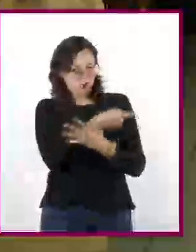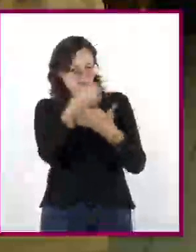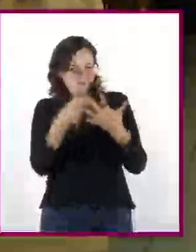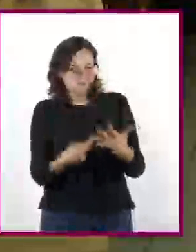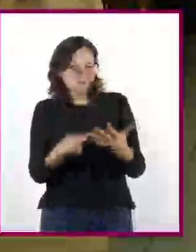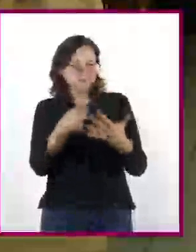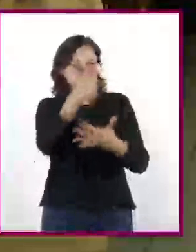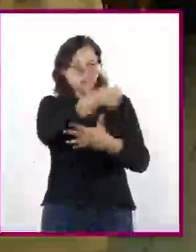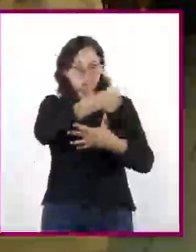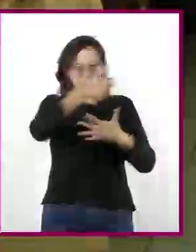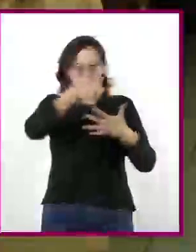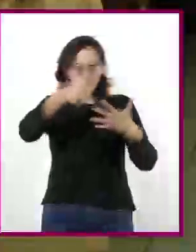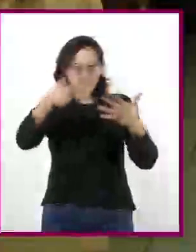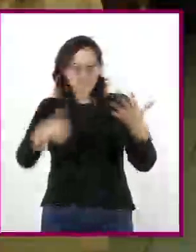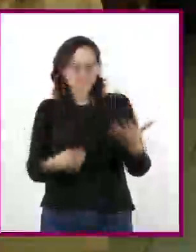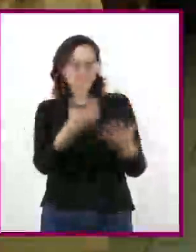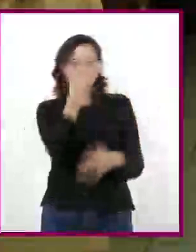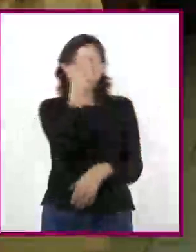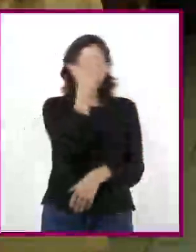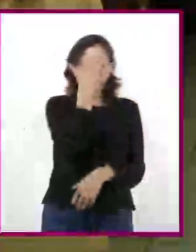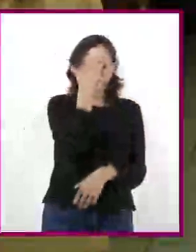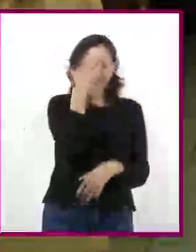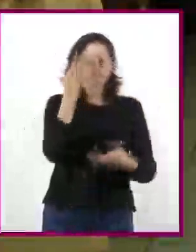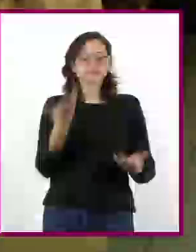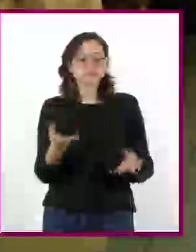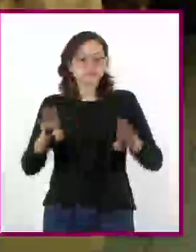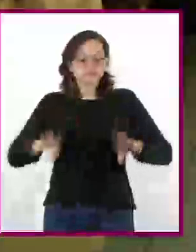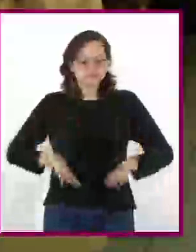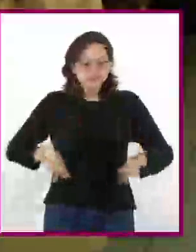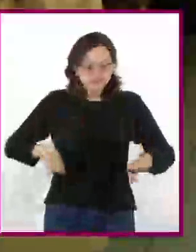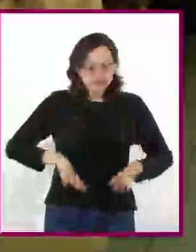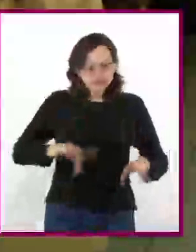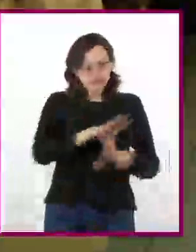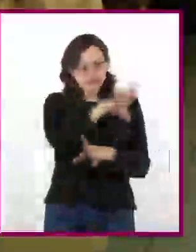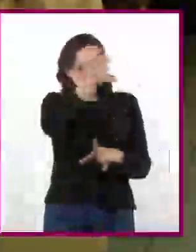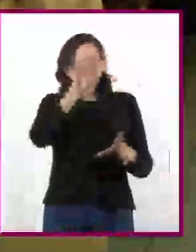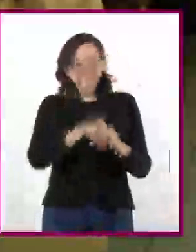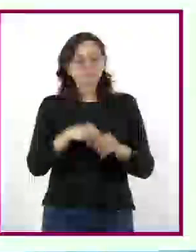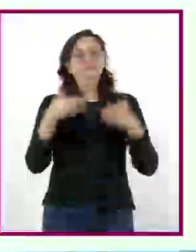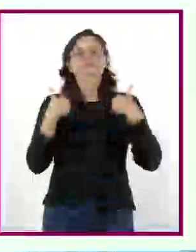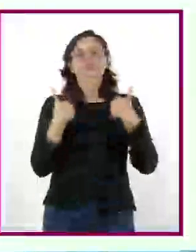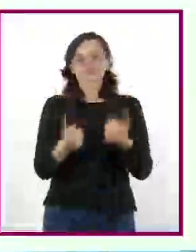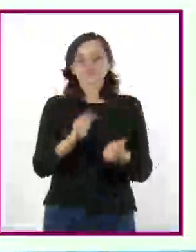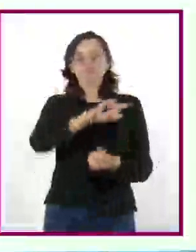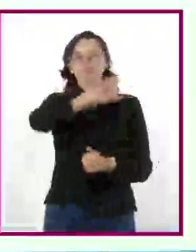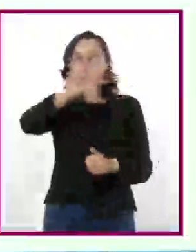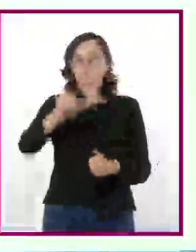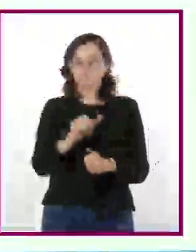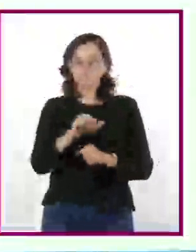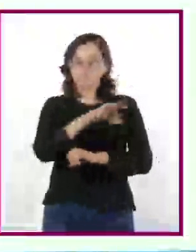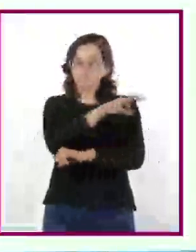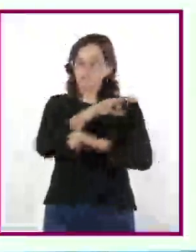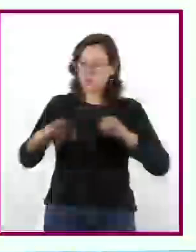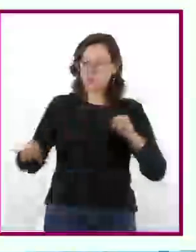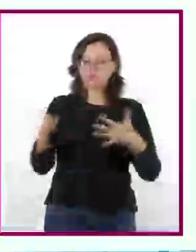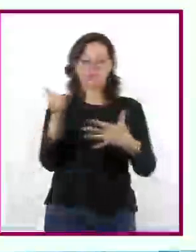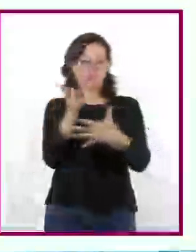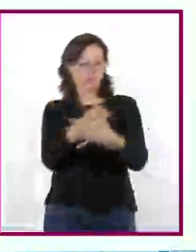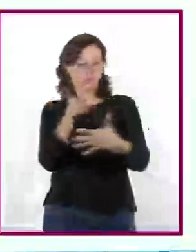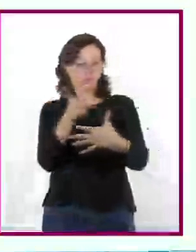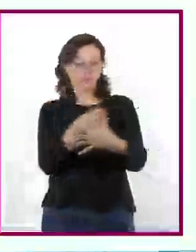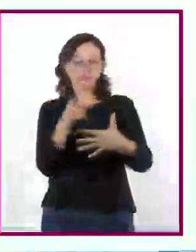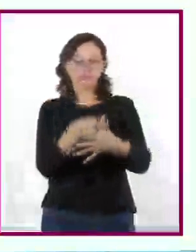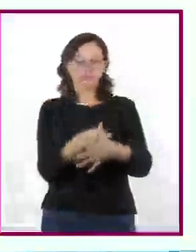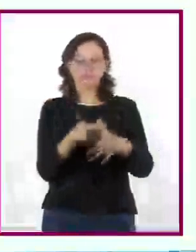para conocer sus características o cualidades y extraer conclusiones. Las conclusiones son una